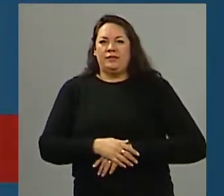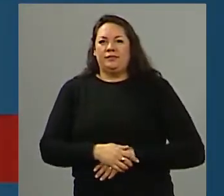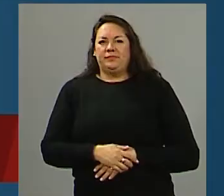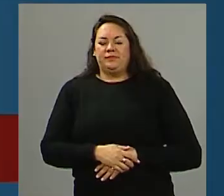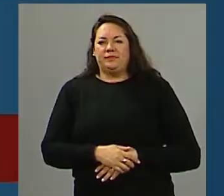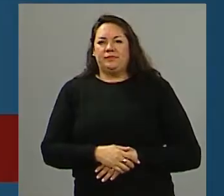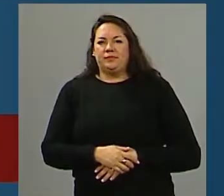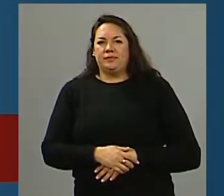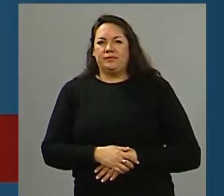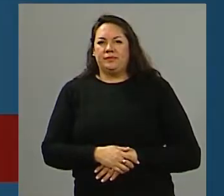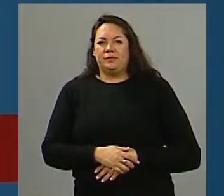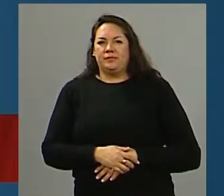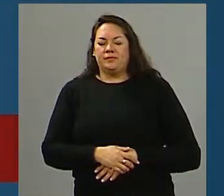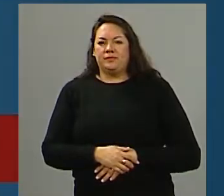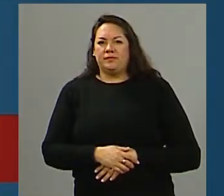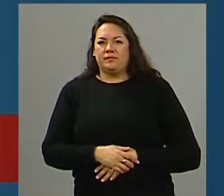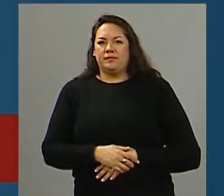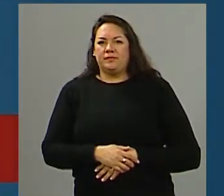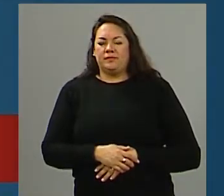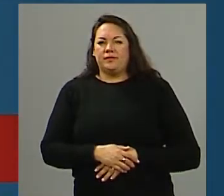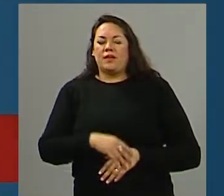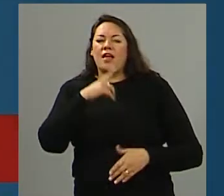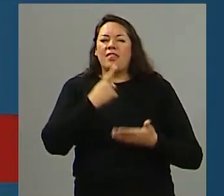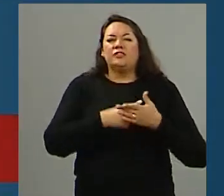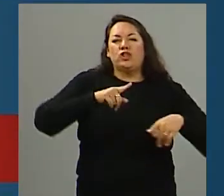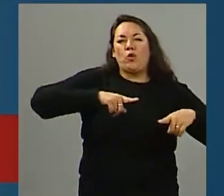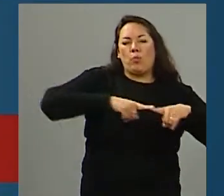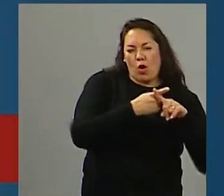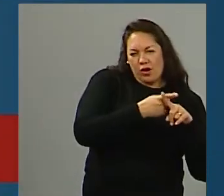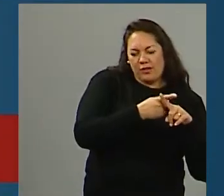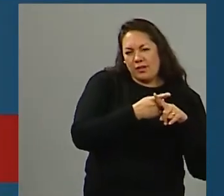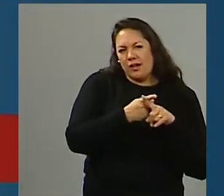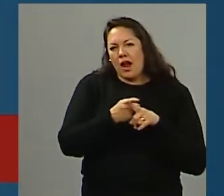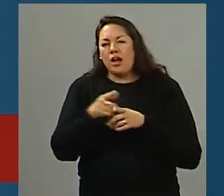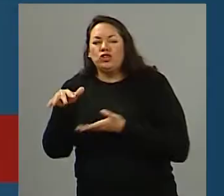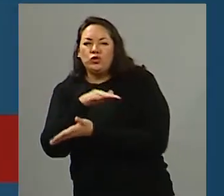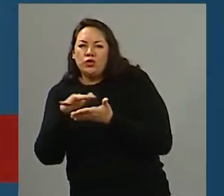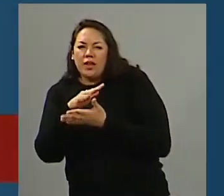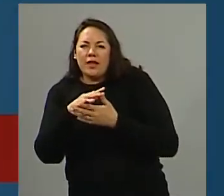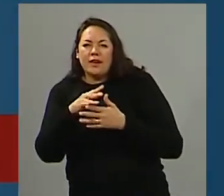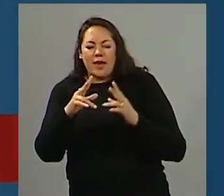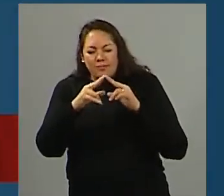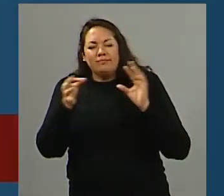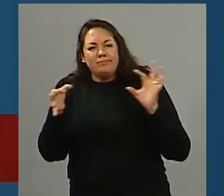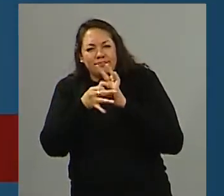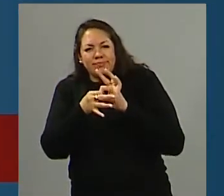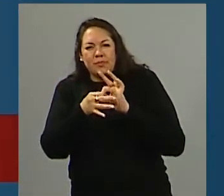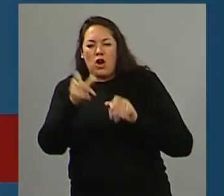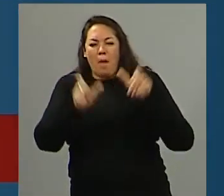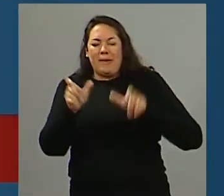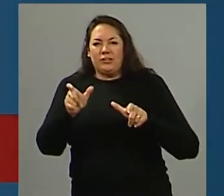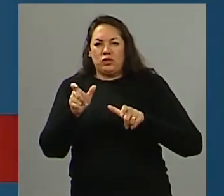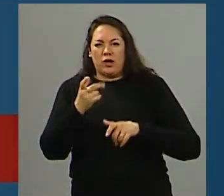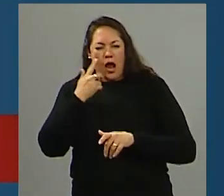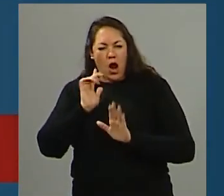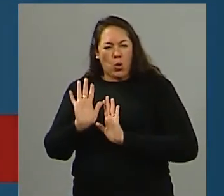puede ser una decisión política relacionada con la seguridad, la gente toma recaudos, es más cuidadosa. Vos decías que por ahí se pide la colaboración.